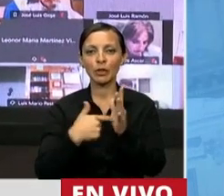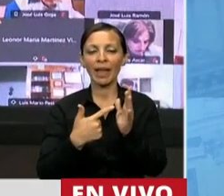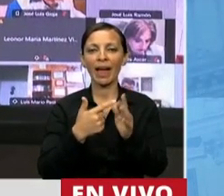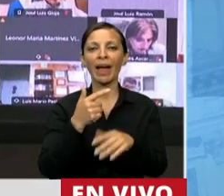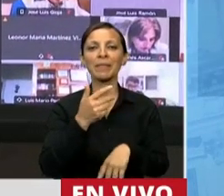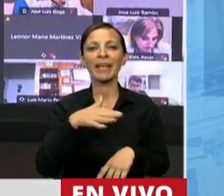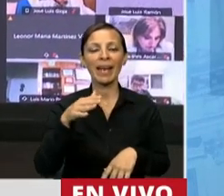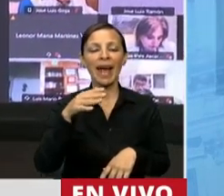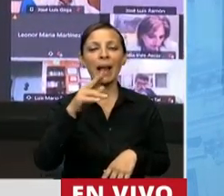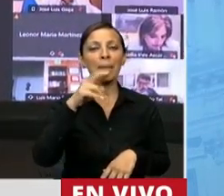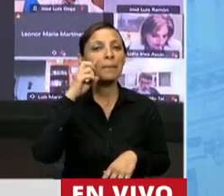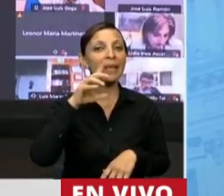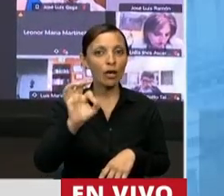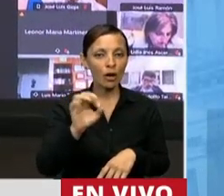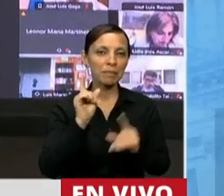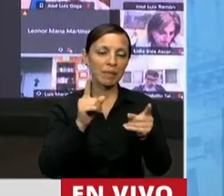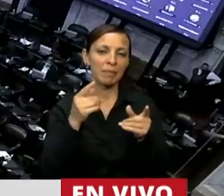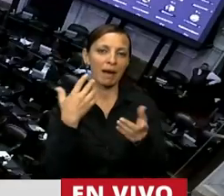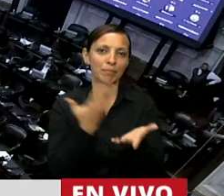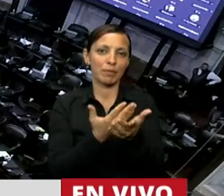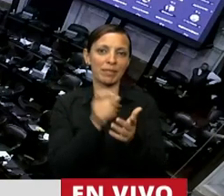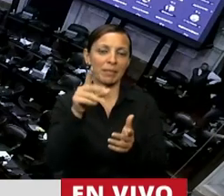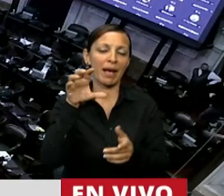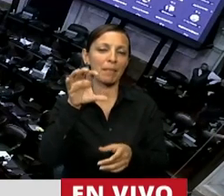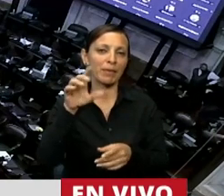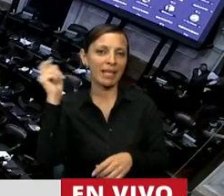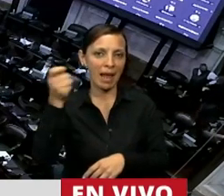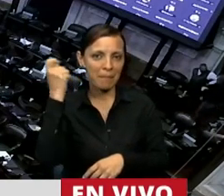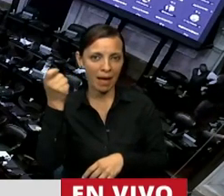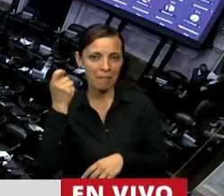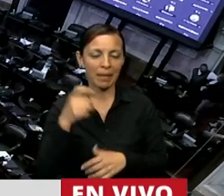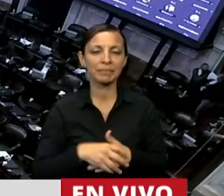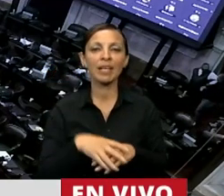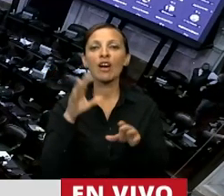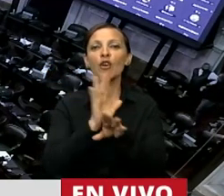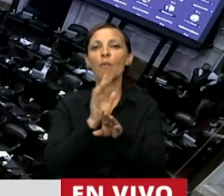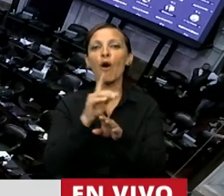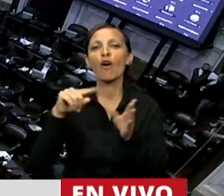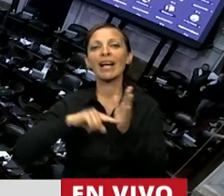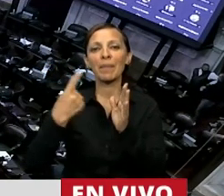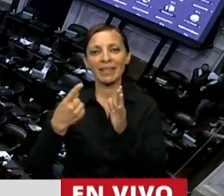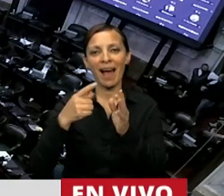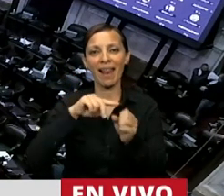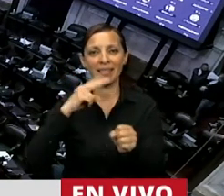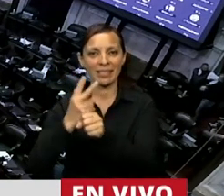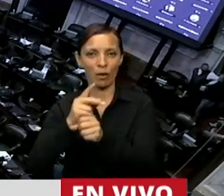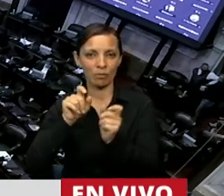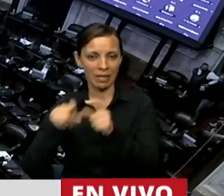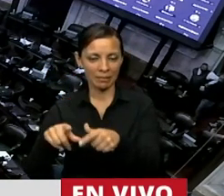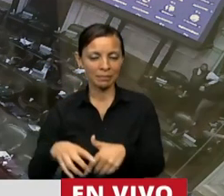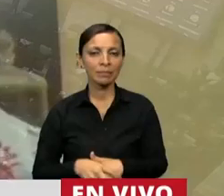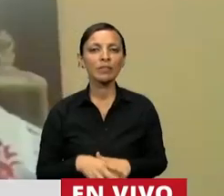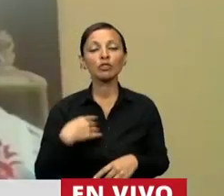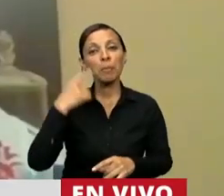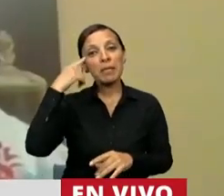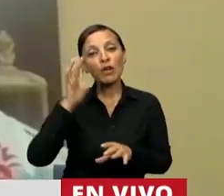Pico, que es la ciudad propuesta por la provincia de La Pampa como capital alterna. Y lo entiendo como una especie de